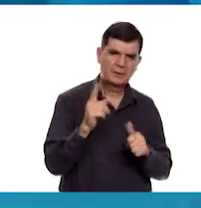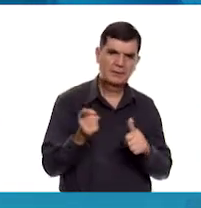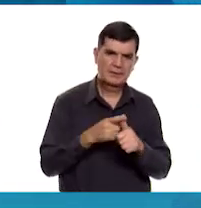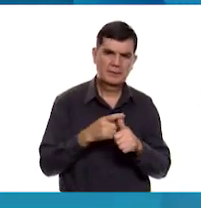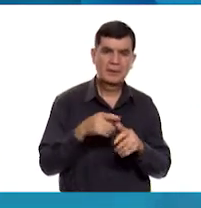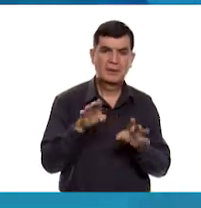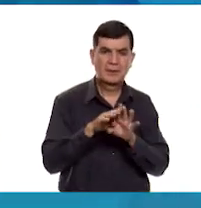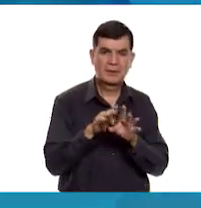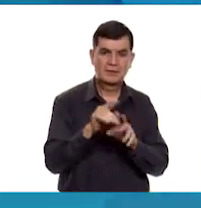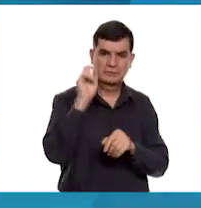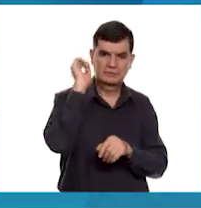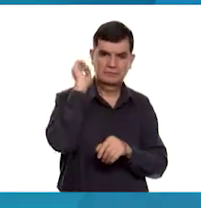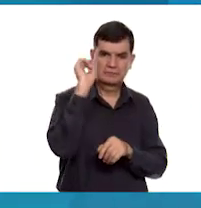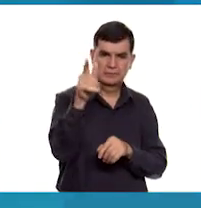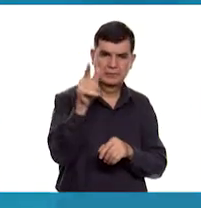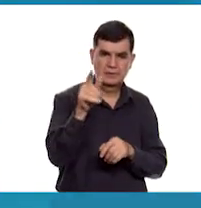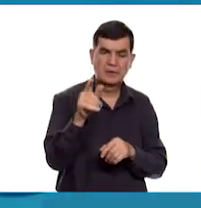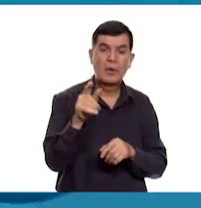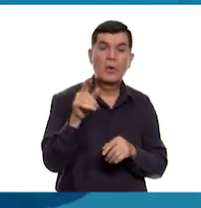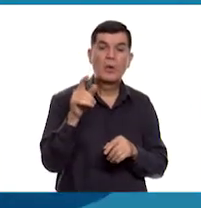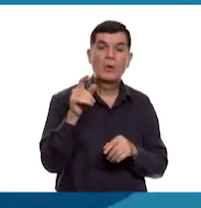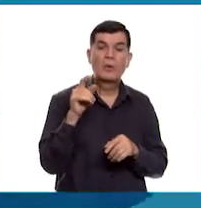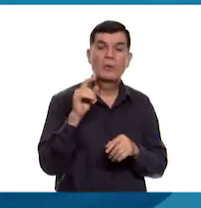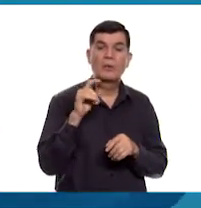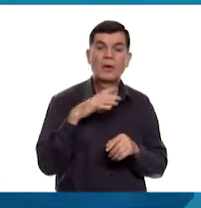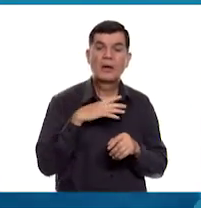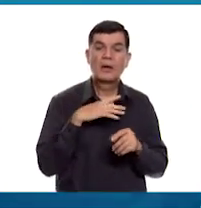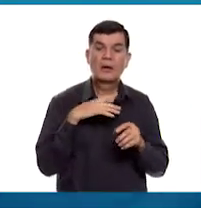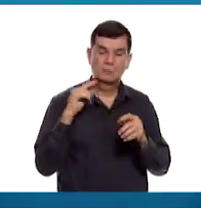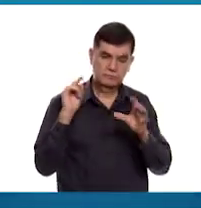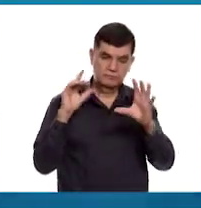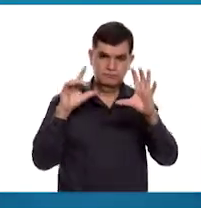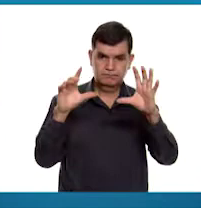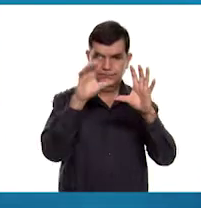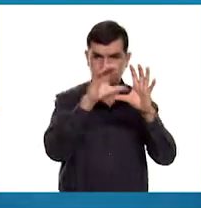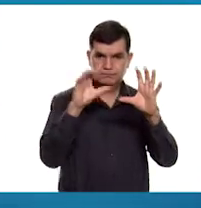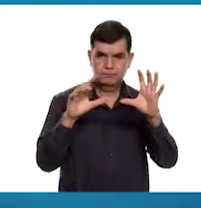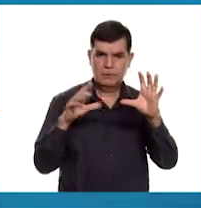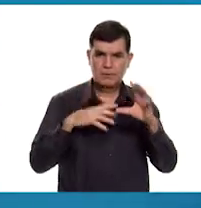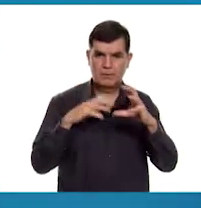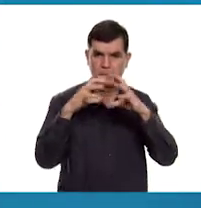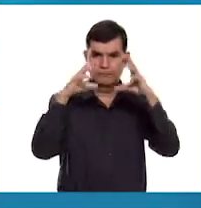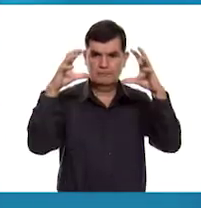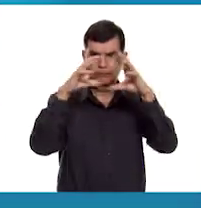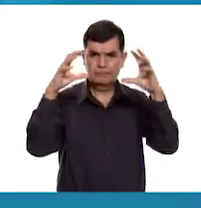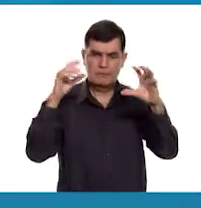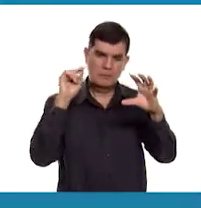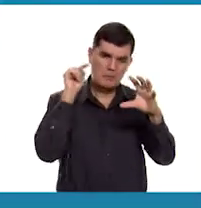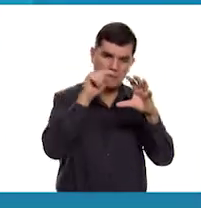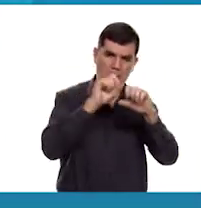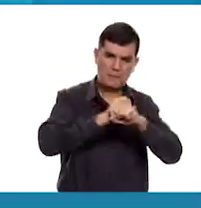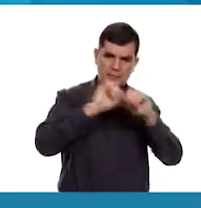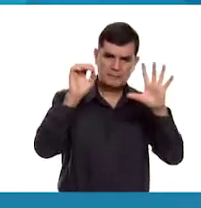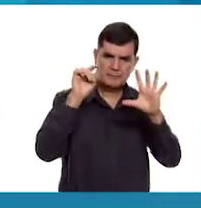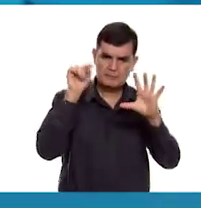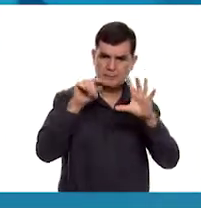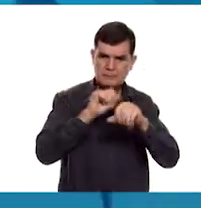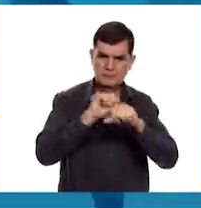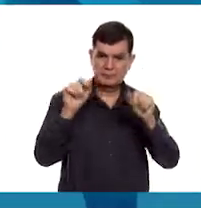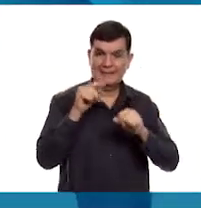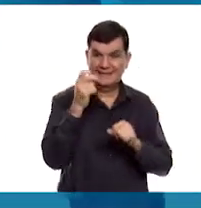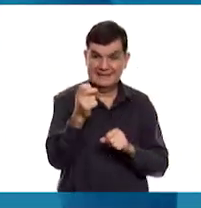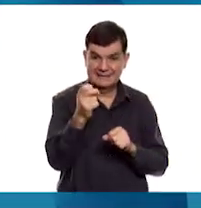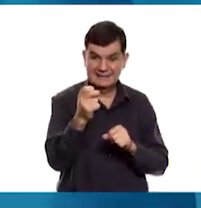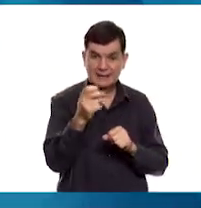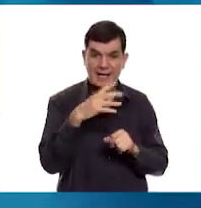Este tiro lo van a lanzar y el dardo va a venir a reventar alguno de estos globos. Estos